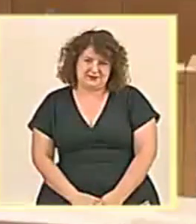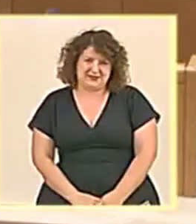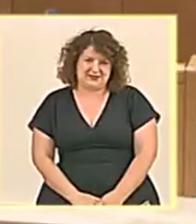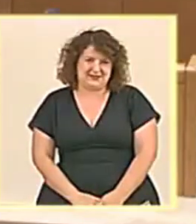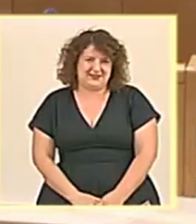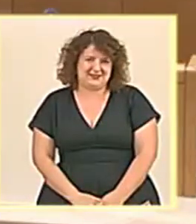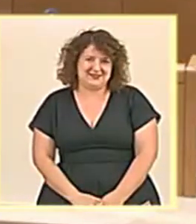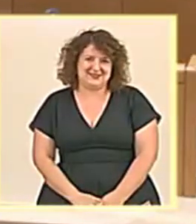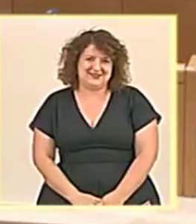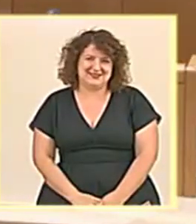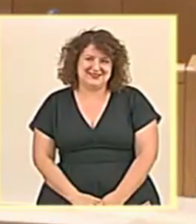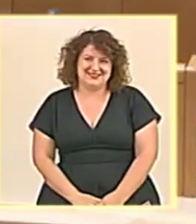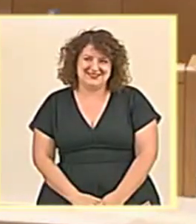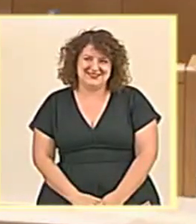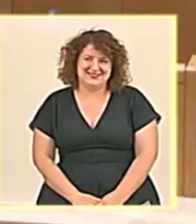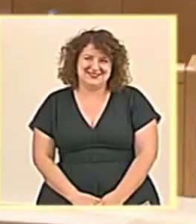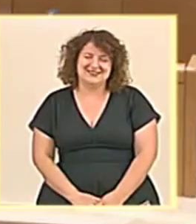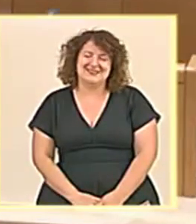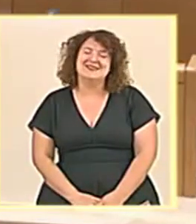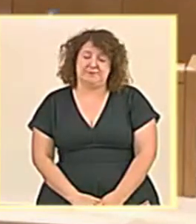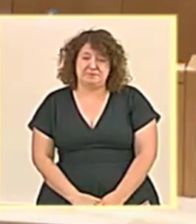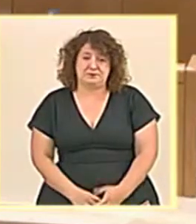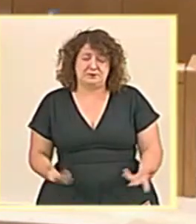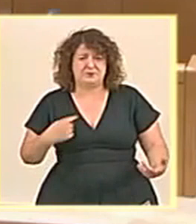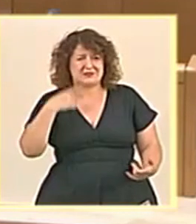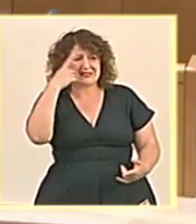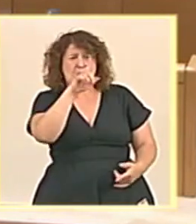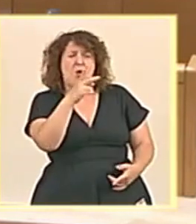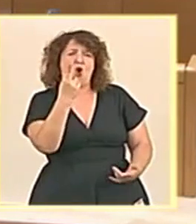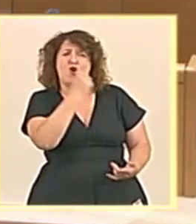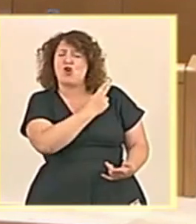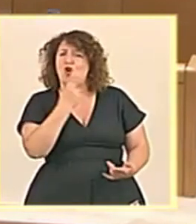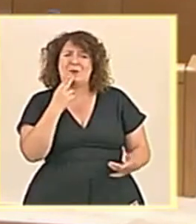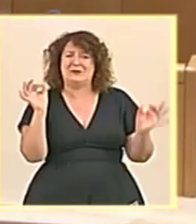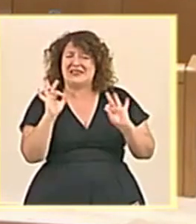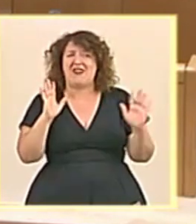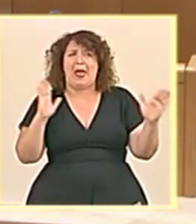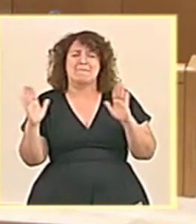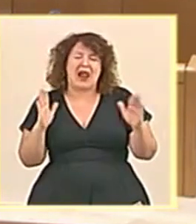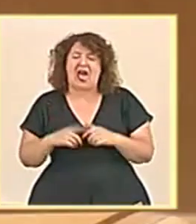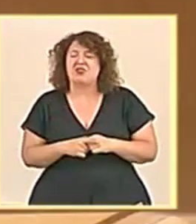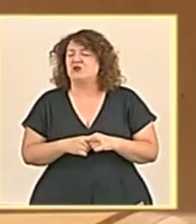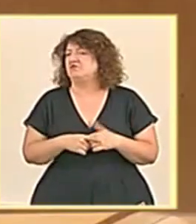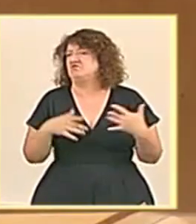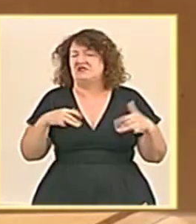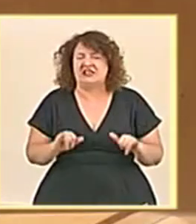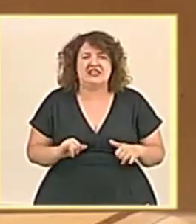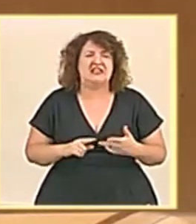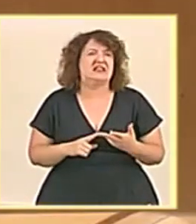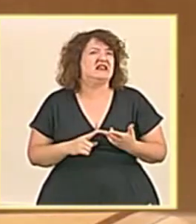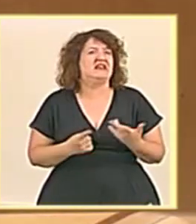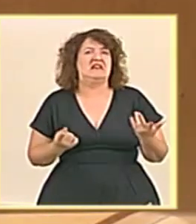Muchas gracias. Ministra, ¿sabe por qué no se ha comprometido aquí ni en plazo ni ha tenido un compromiso